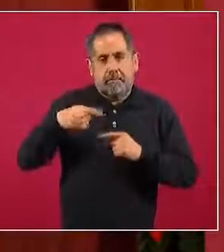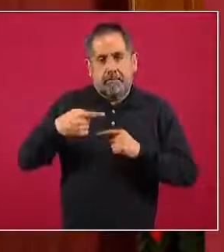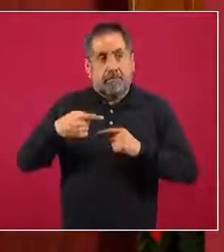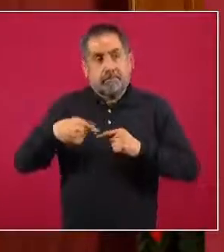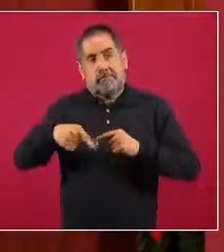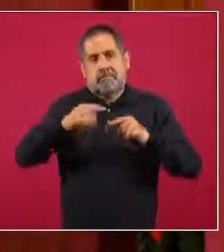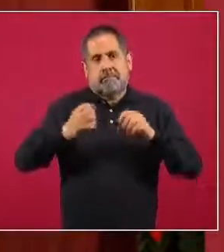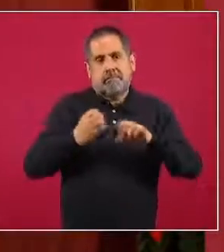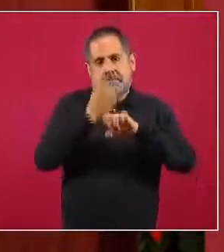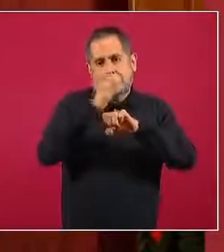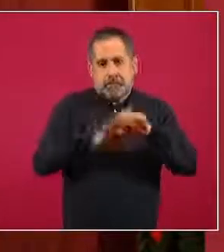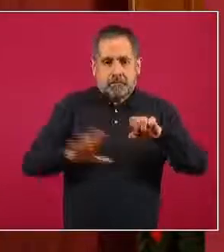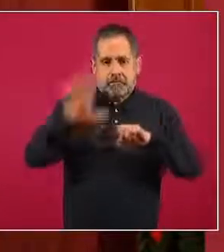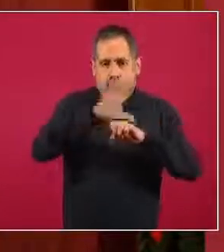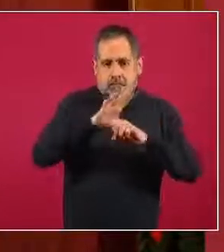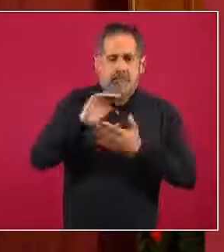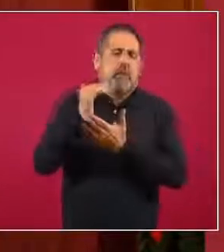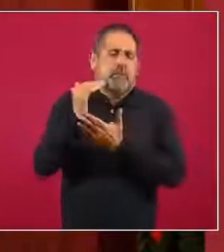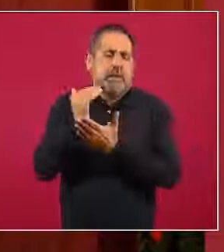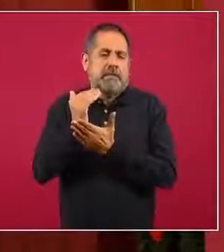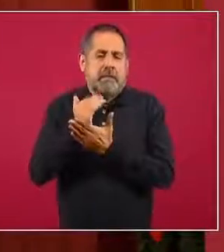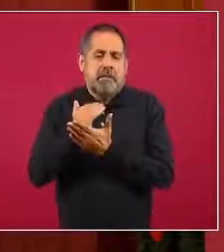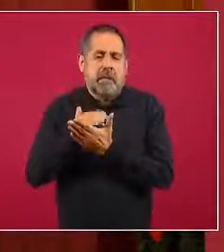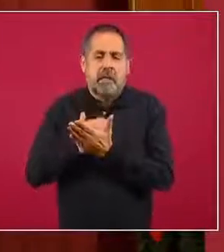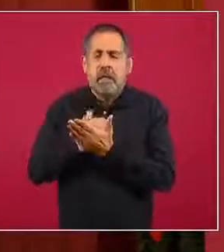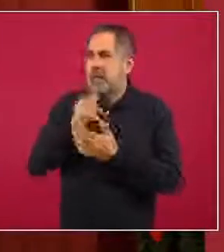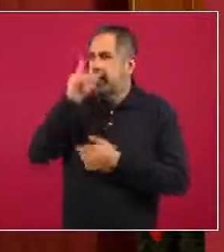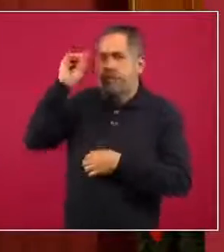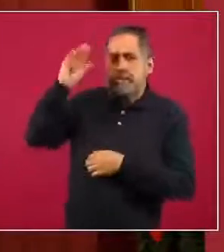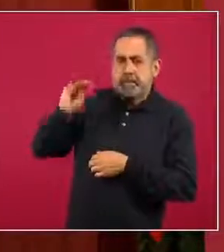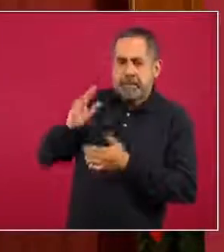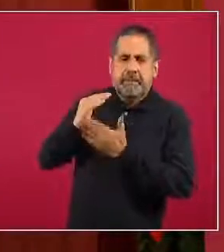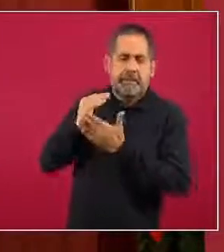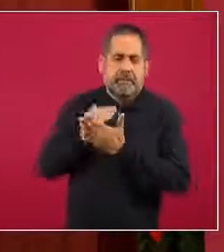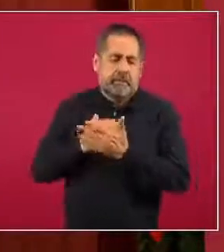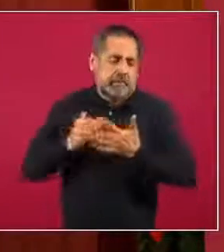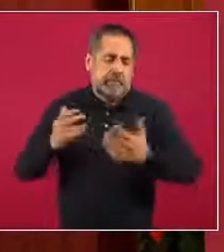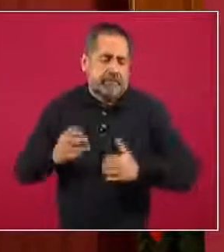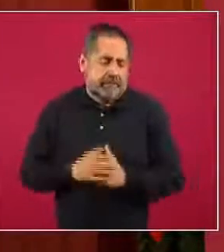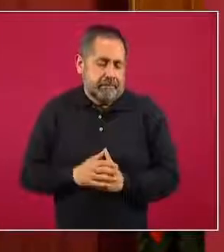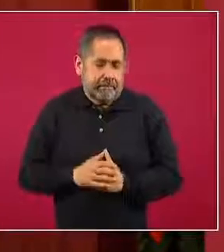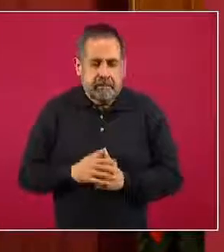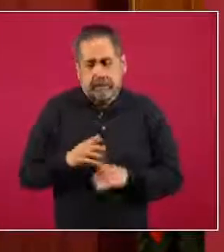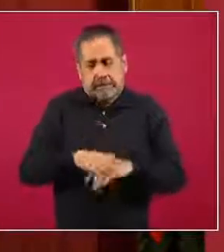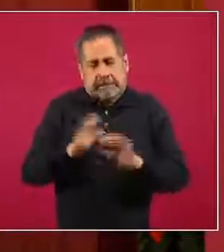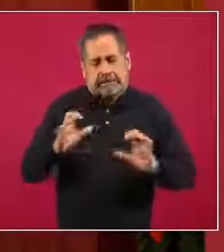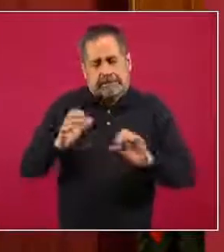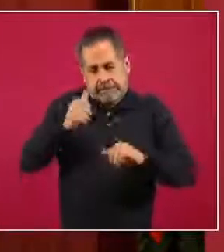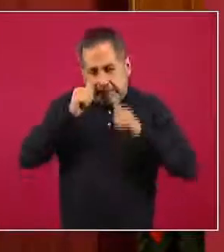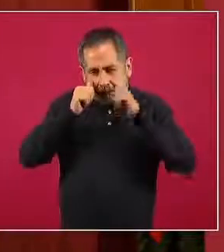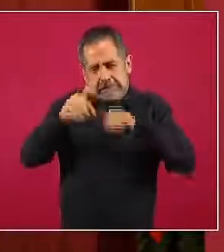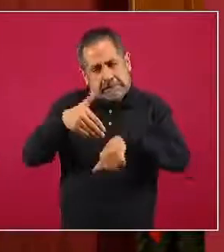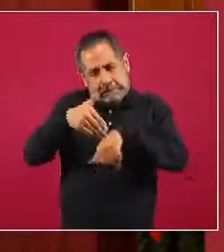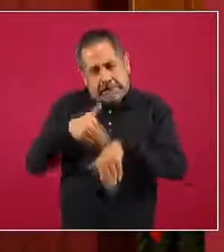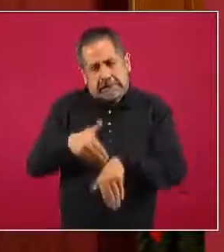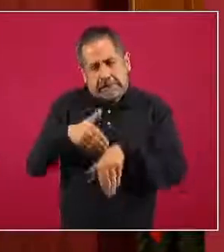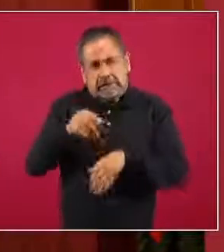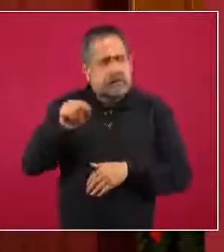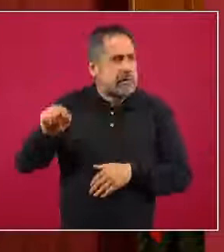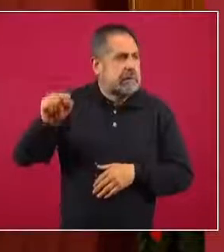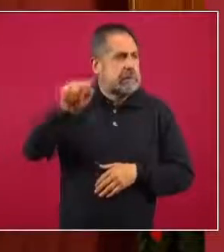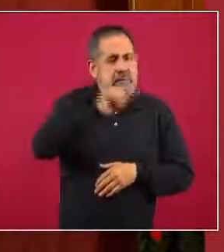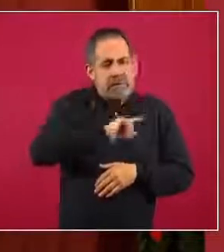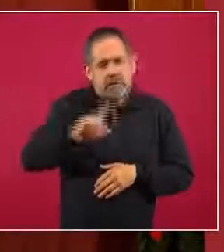entidad también disminuya en relación a los niveles de riesgo. Entonces hay que prestar mucha atención y seguir las instrucciones